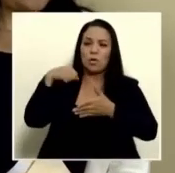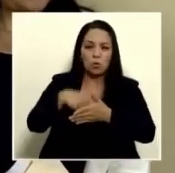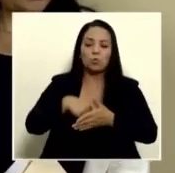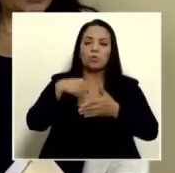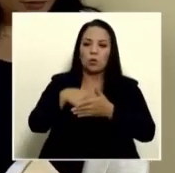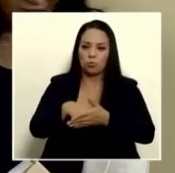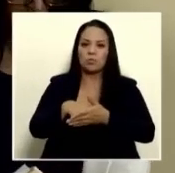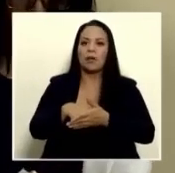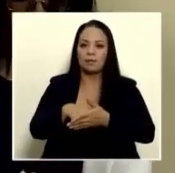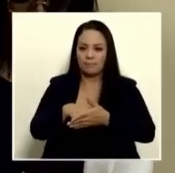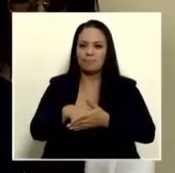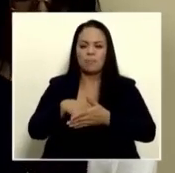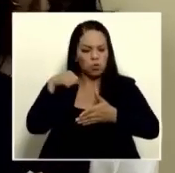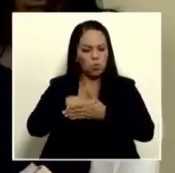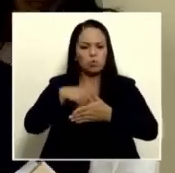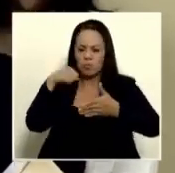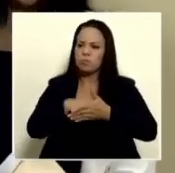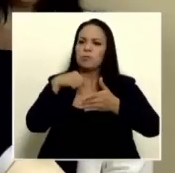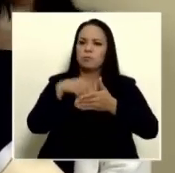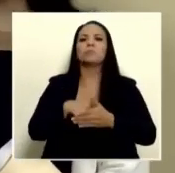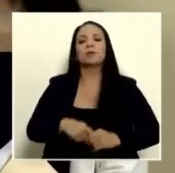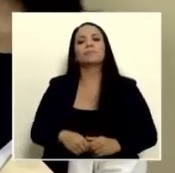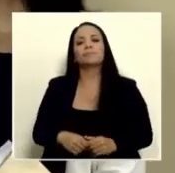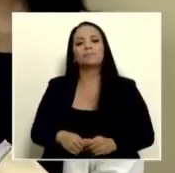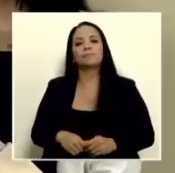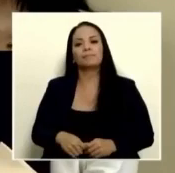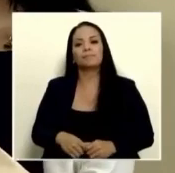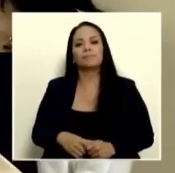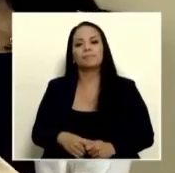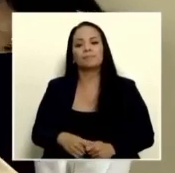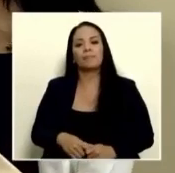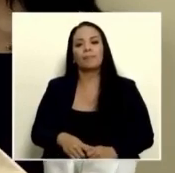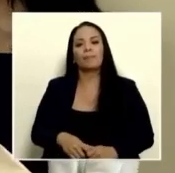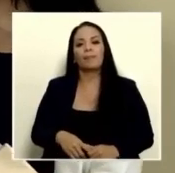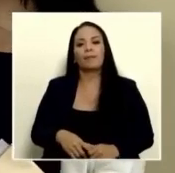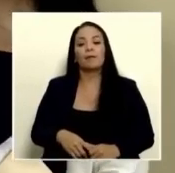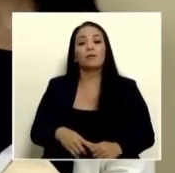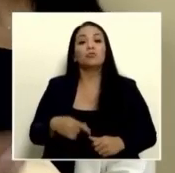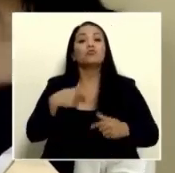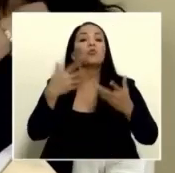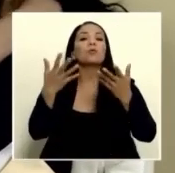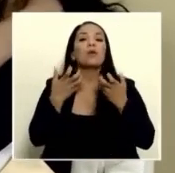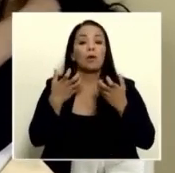tregua para que los poderosos de este país y sus medios de comunicación